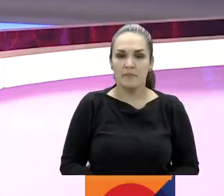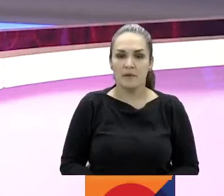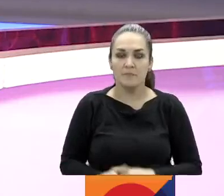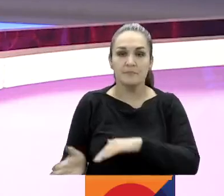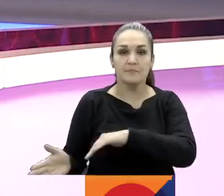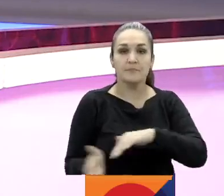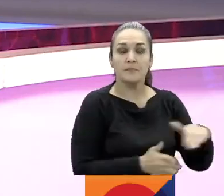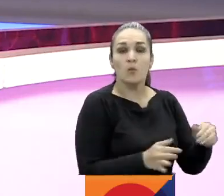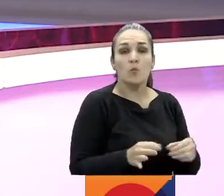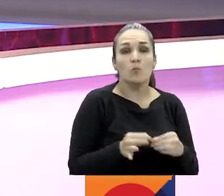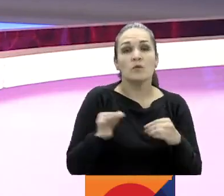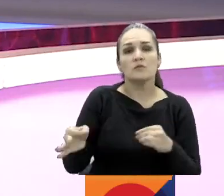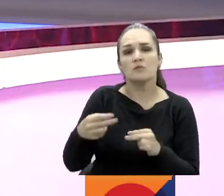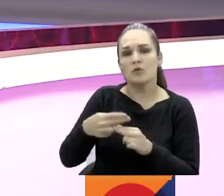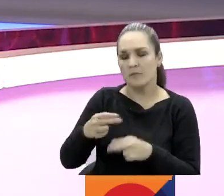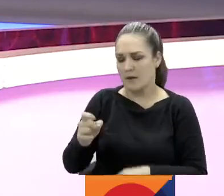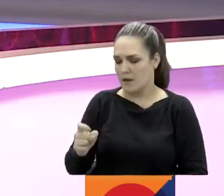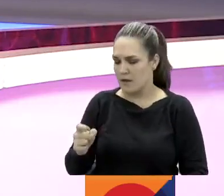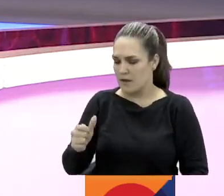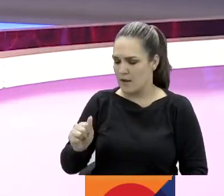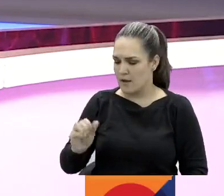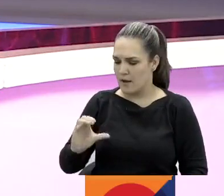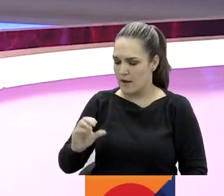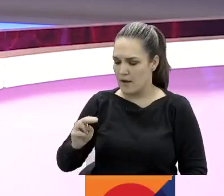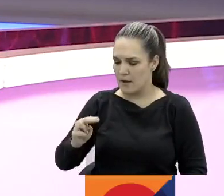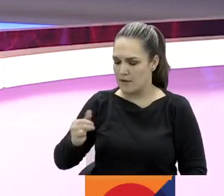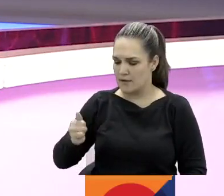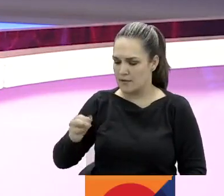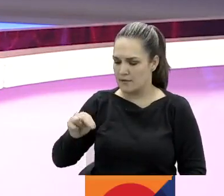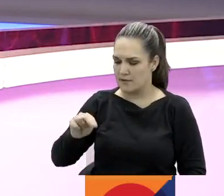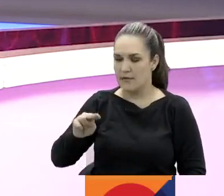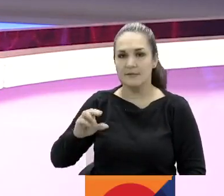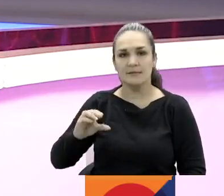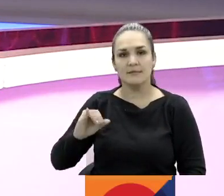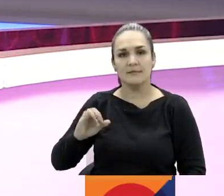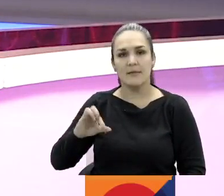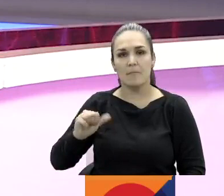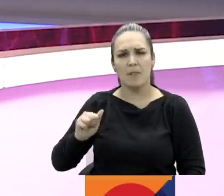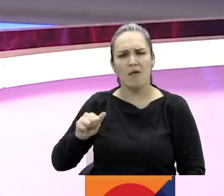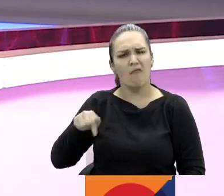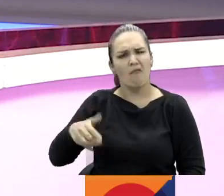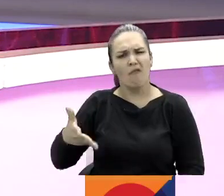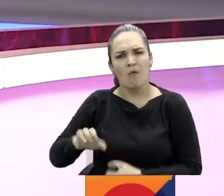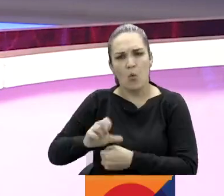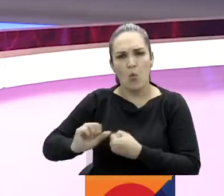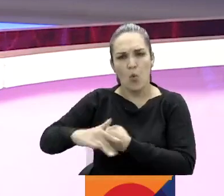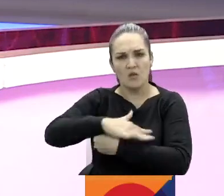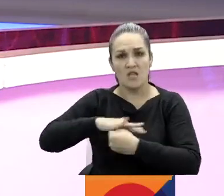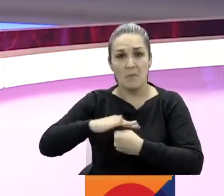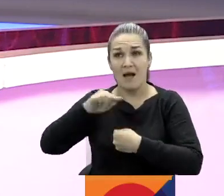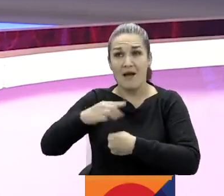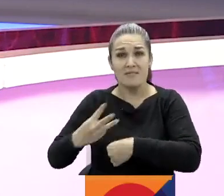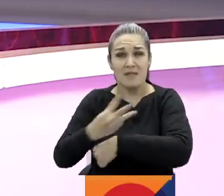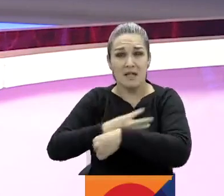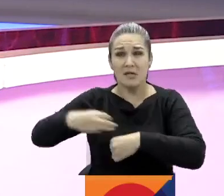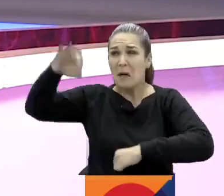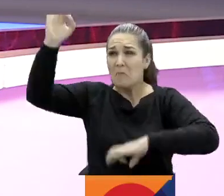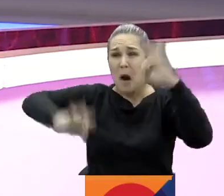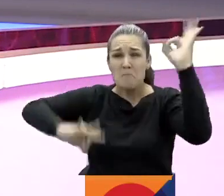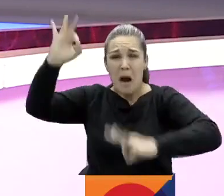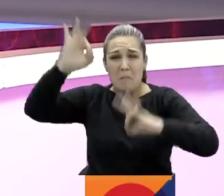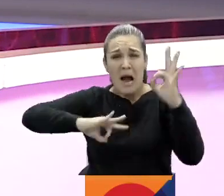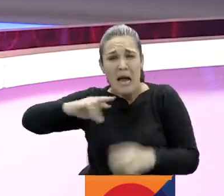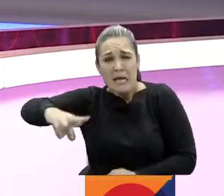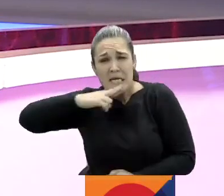Gachancipá, Cundinamarca, un aguacero de tres horas con granizo dejó cultivos afectados y varias casas averiadas. Los damnificados